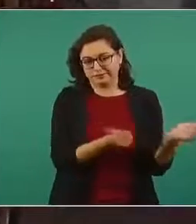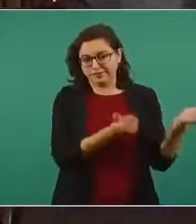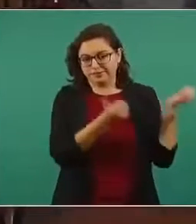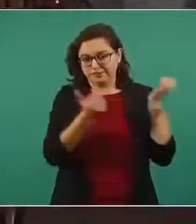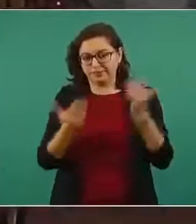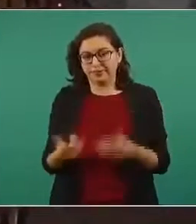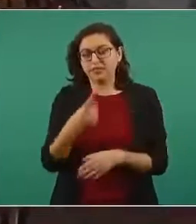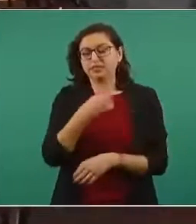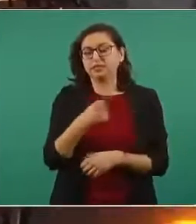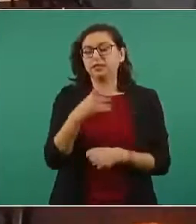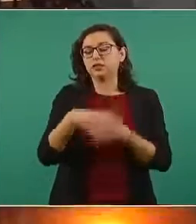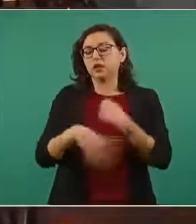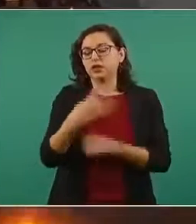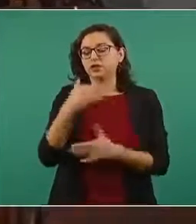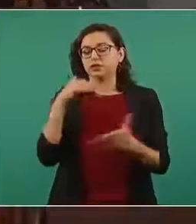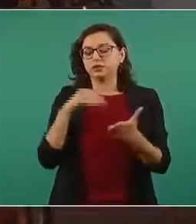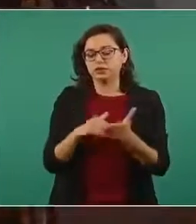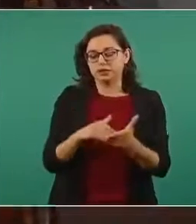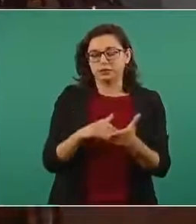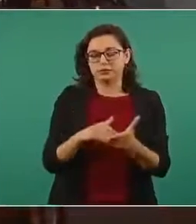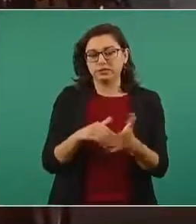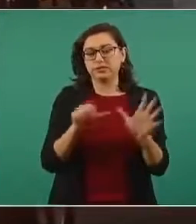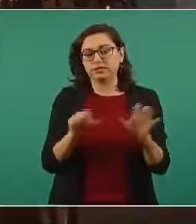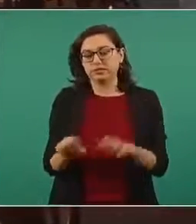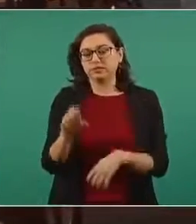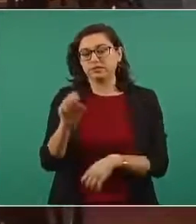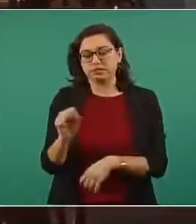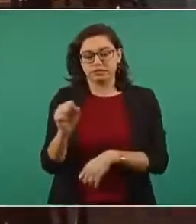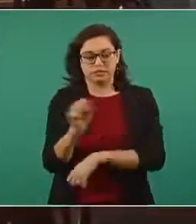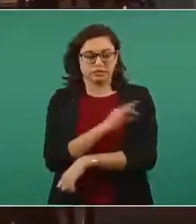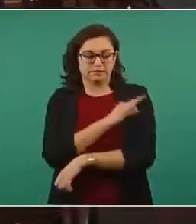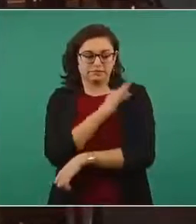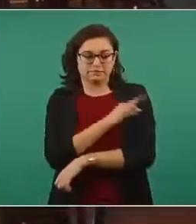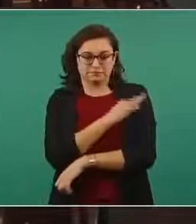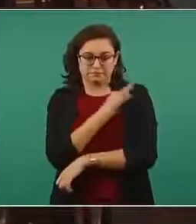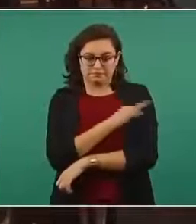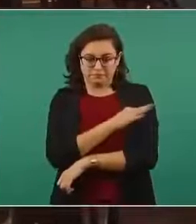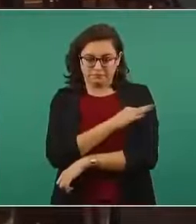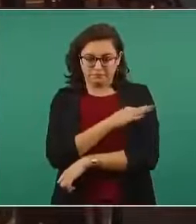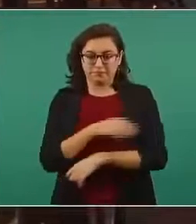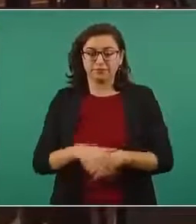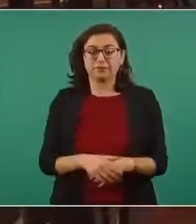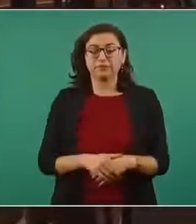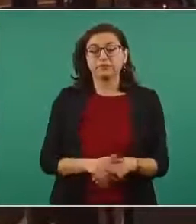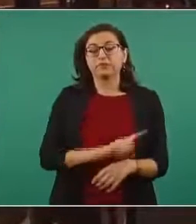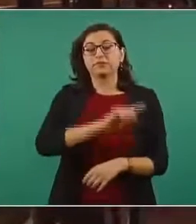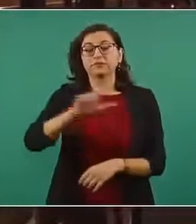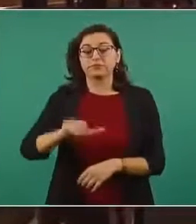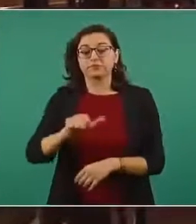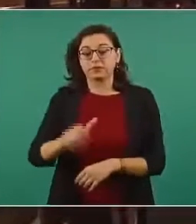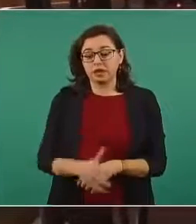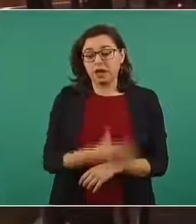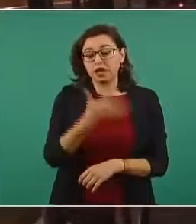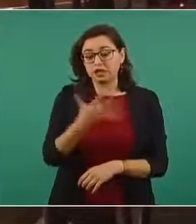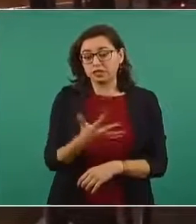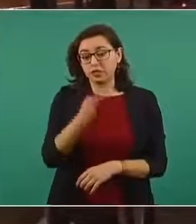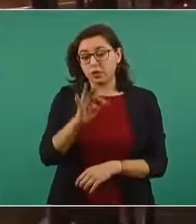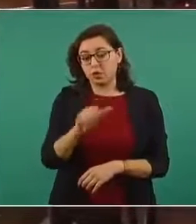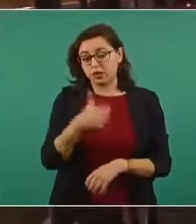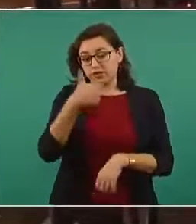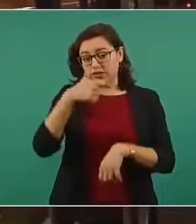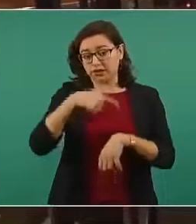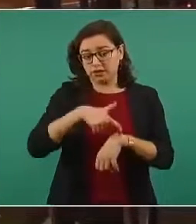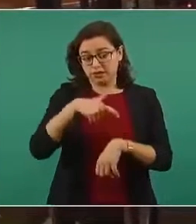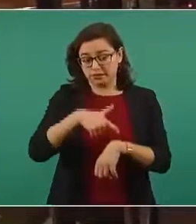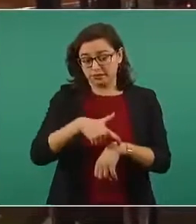114.660 dosis. Posteriormente, a las 5.46 horas, arribó en el vuelo